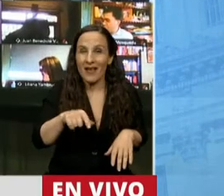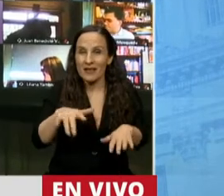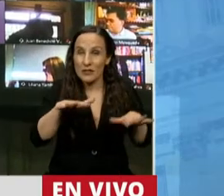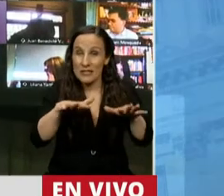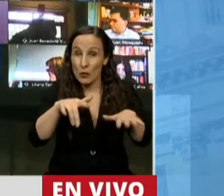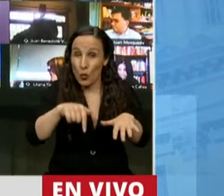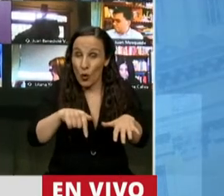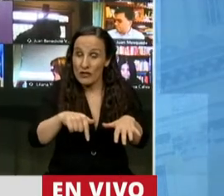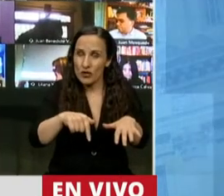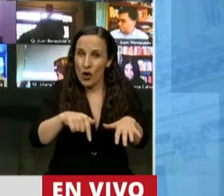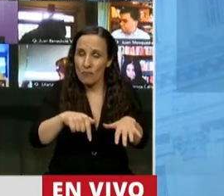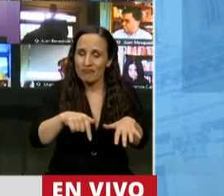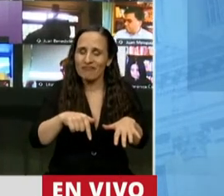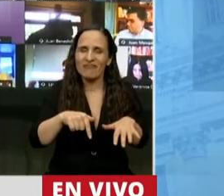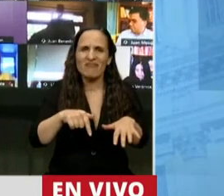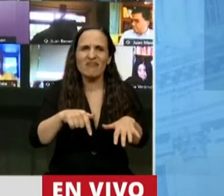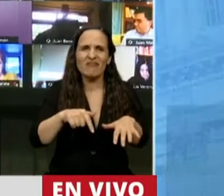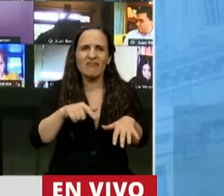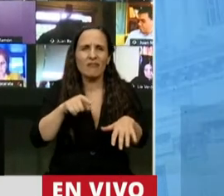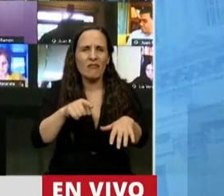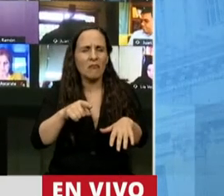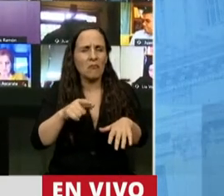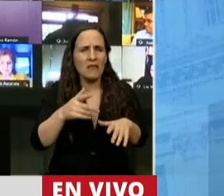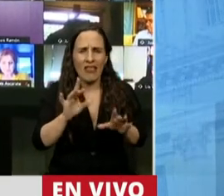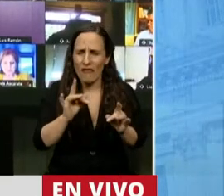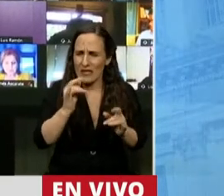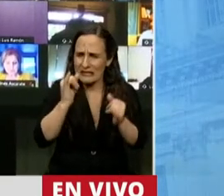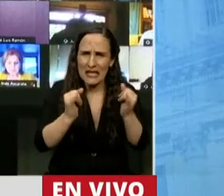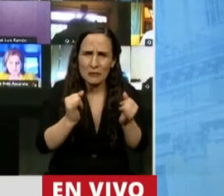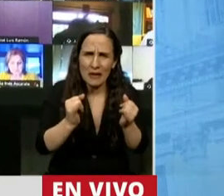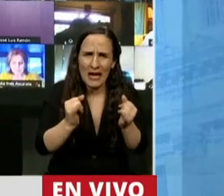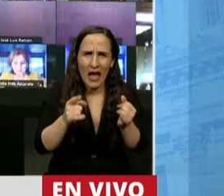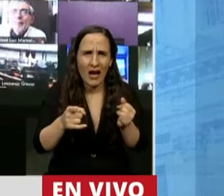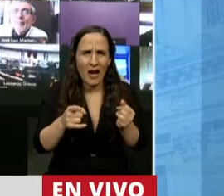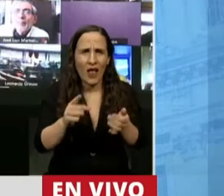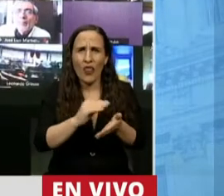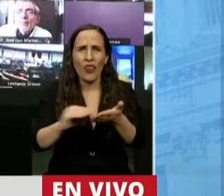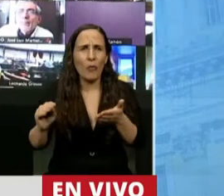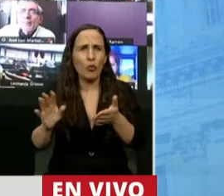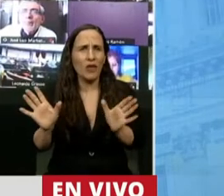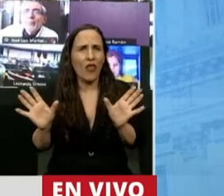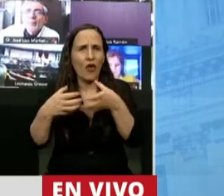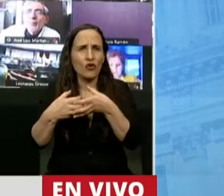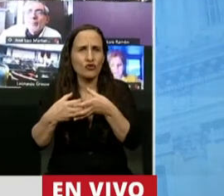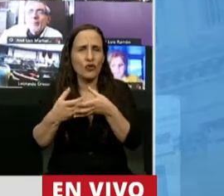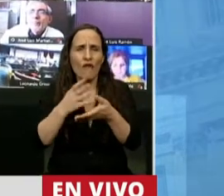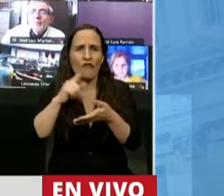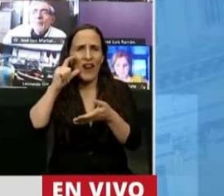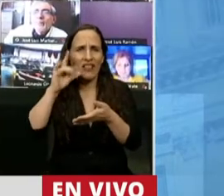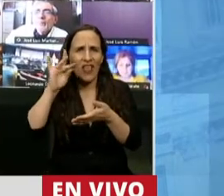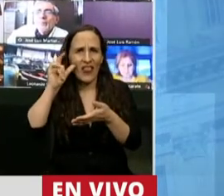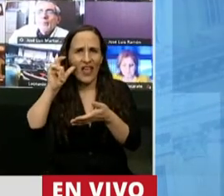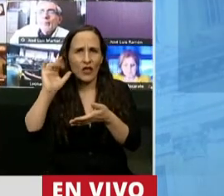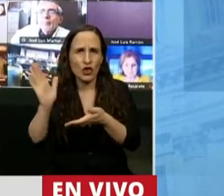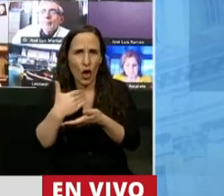contexto explicar la posición que entiendo que van a adoptar los diputados del Frente de Todos de la Ciudad